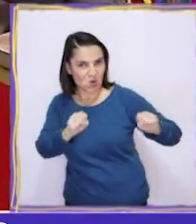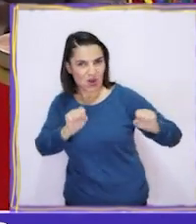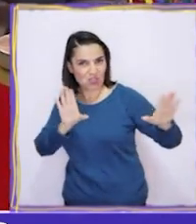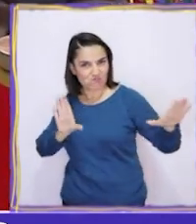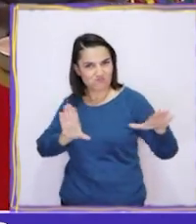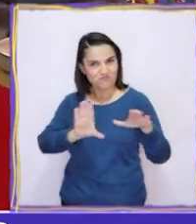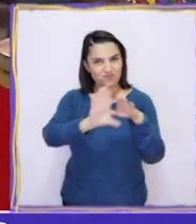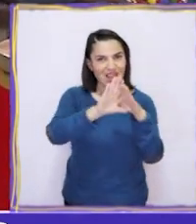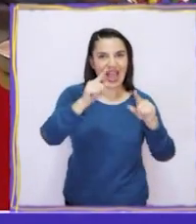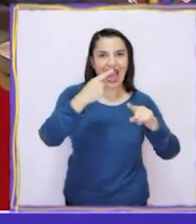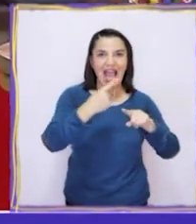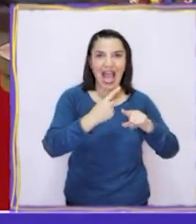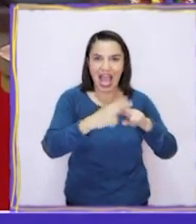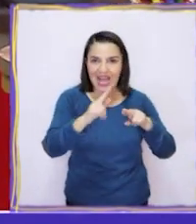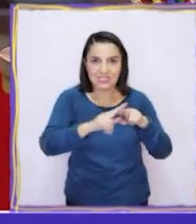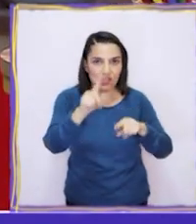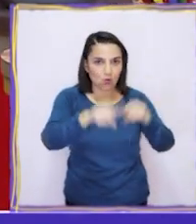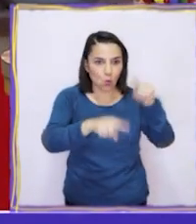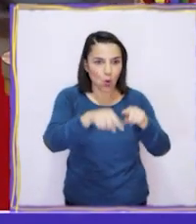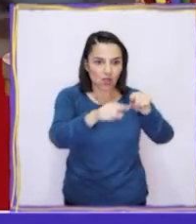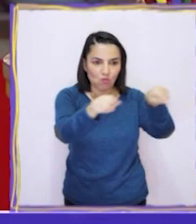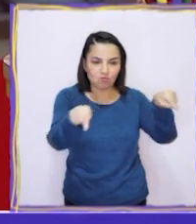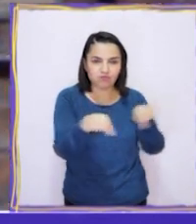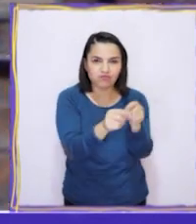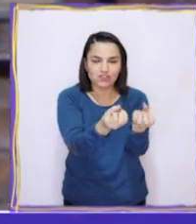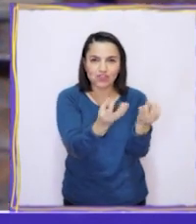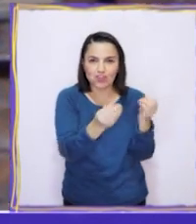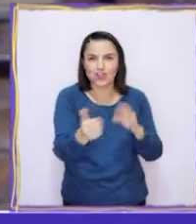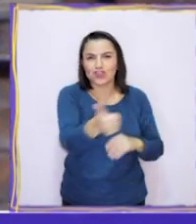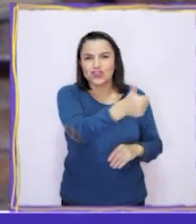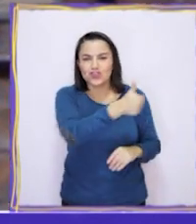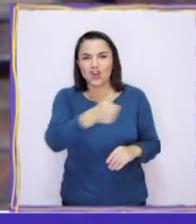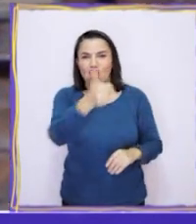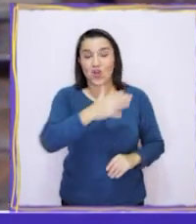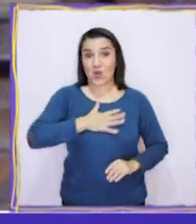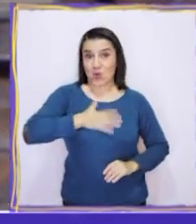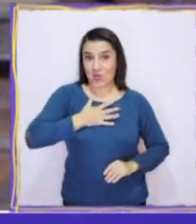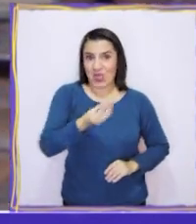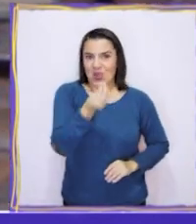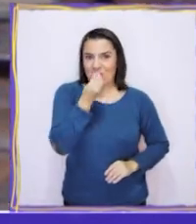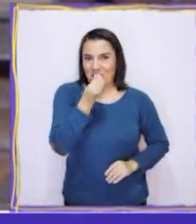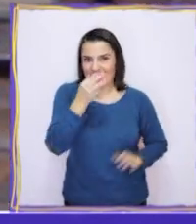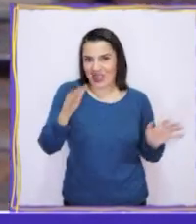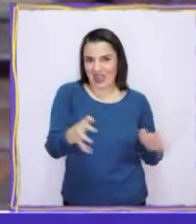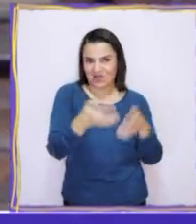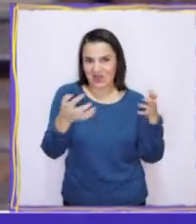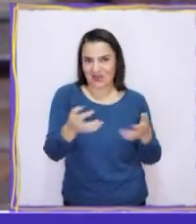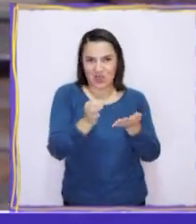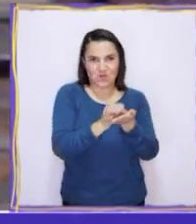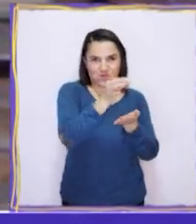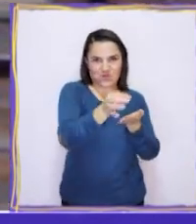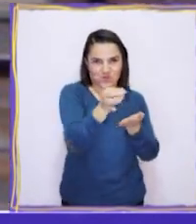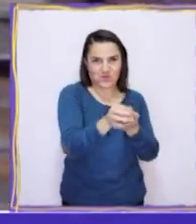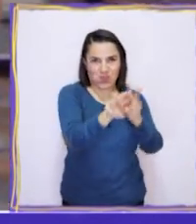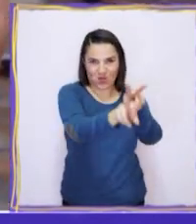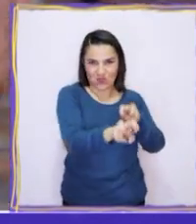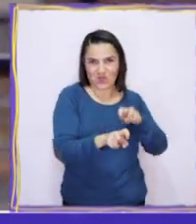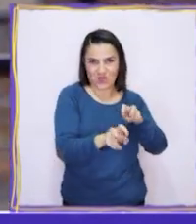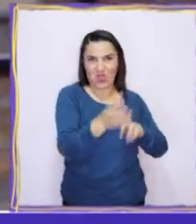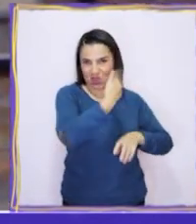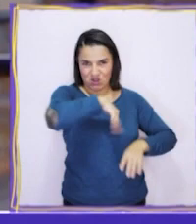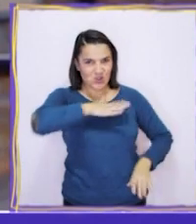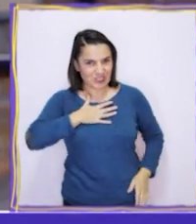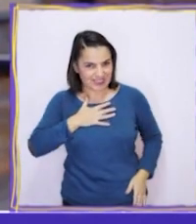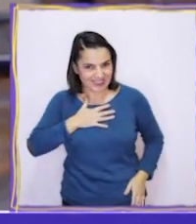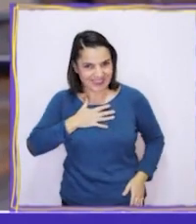reunirnos para hacer un huerto entre todos. Nos encanta la idea de poder comer vegetales cultivados con nuestras